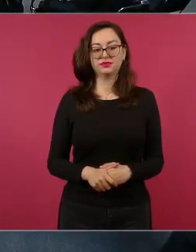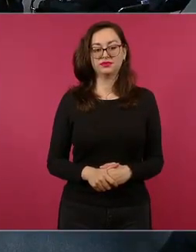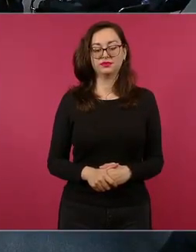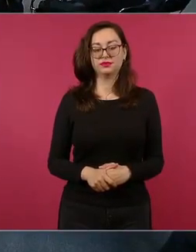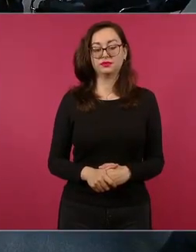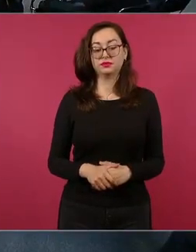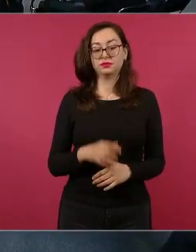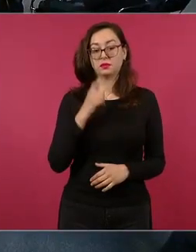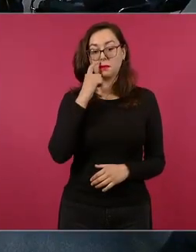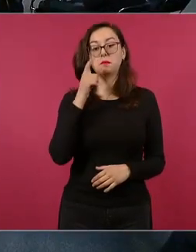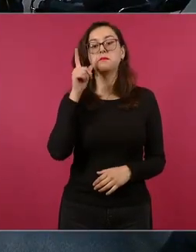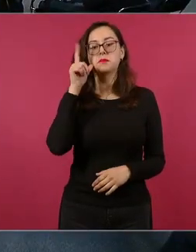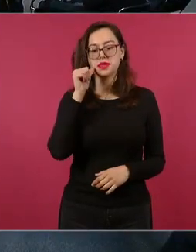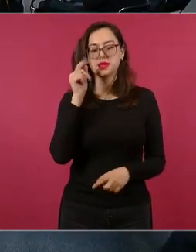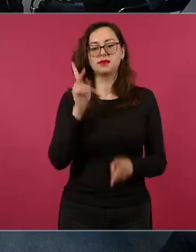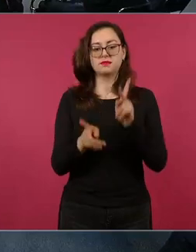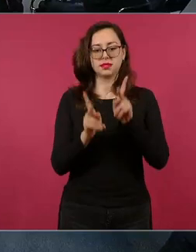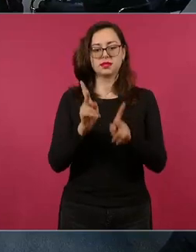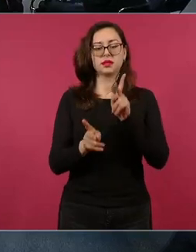mañana hablamos